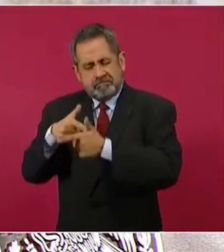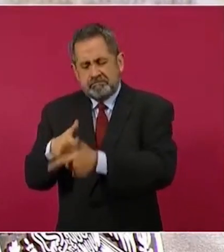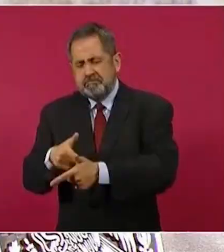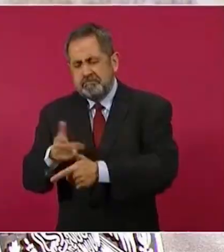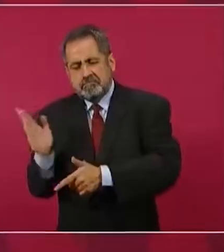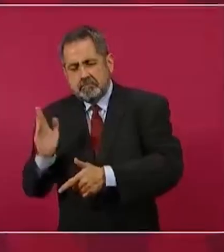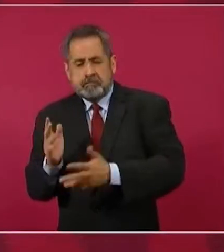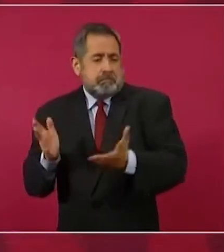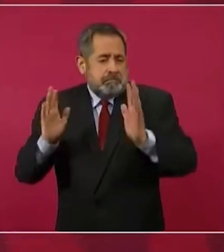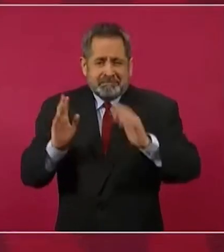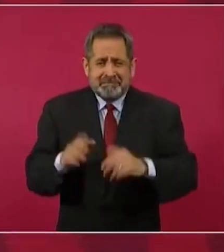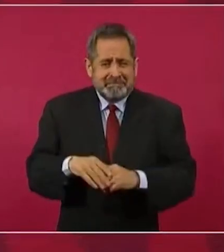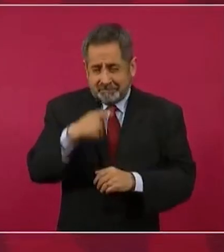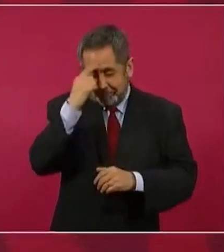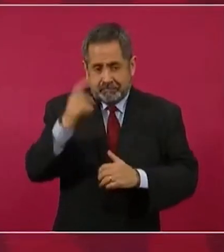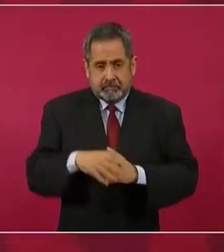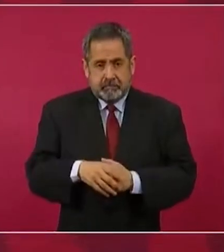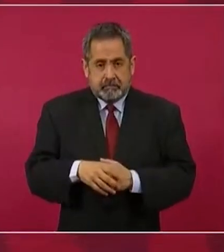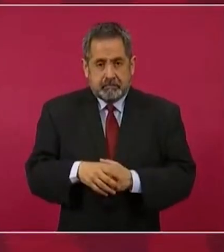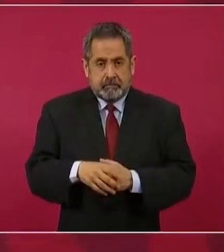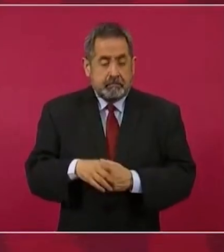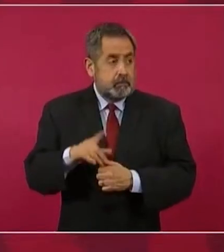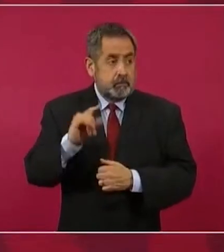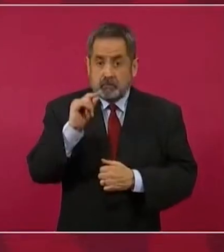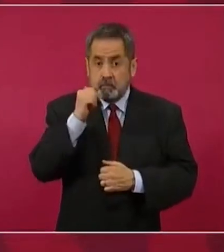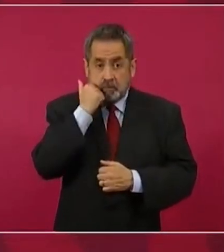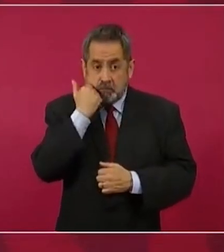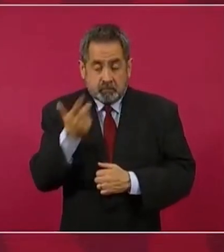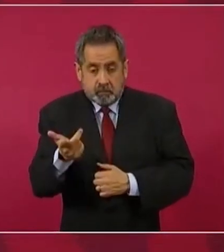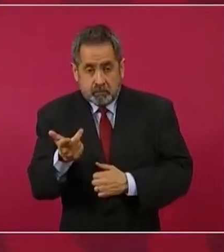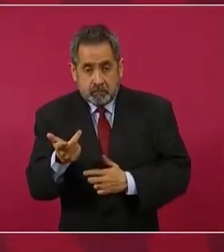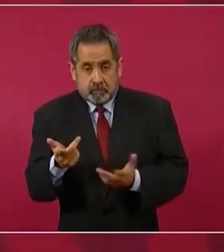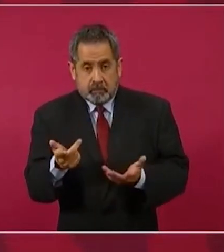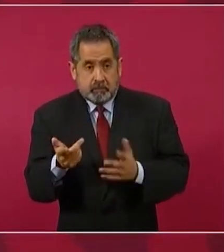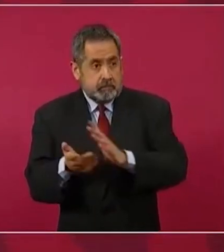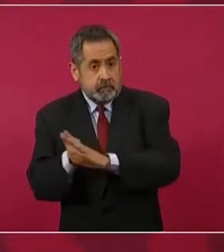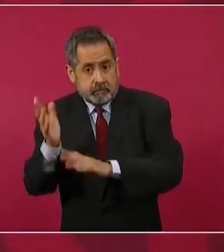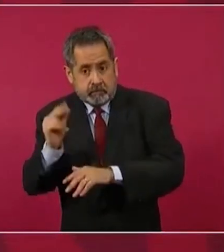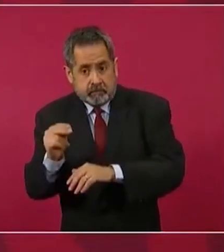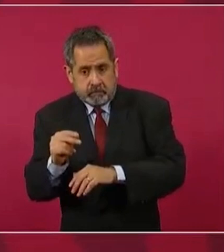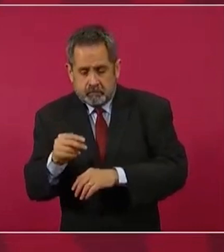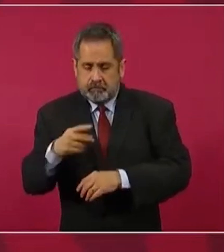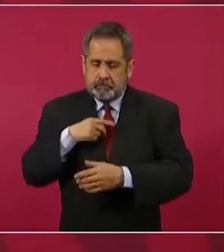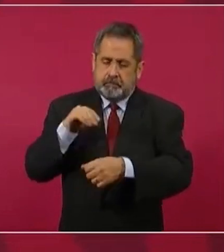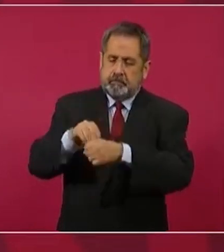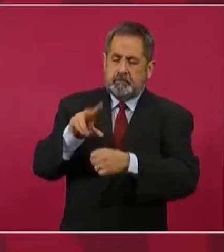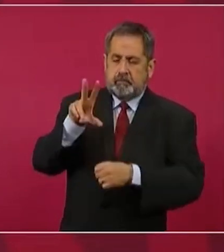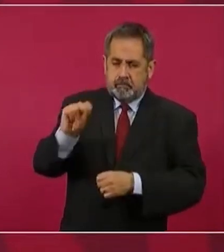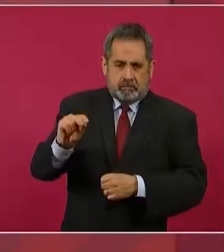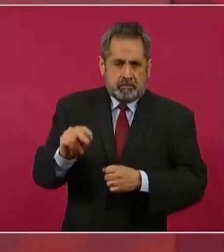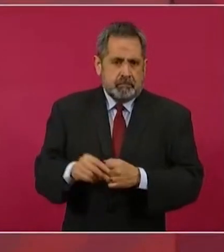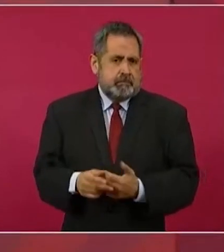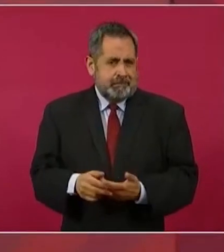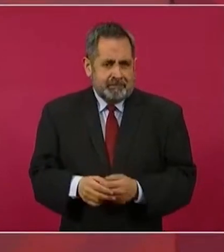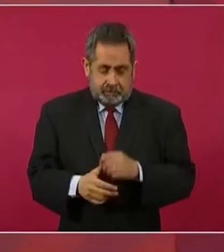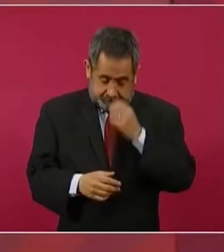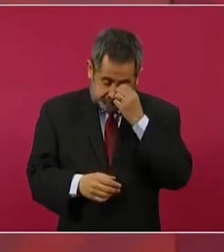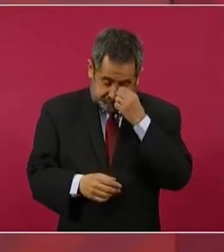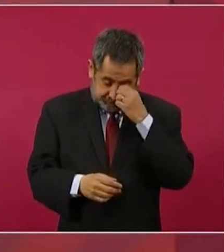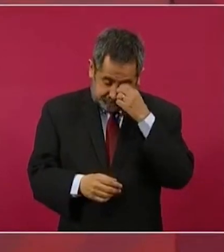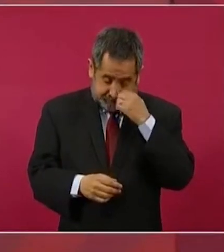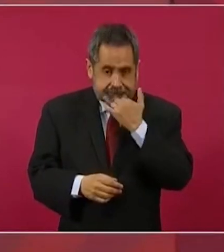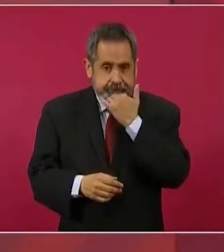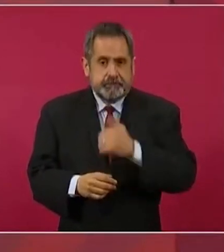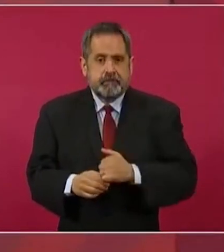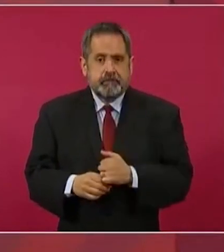Si no quieren que yo me vaya, pues van a decir no, si quieren